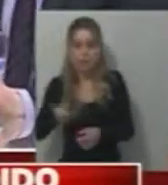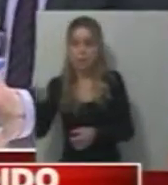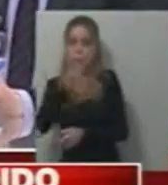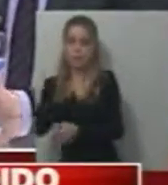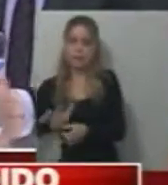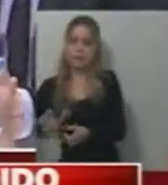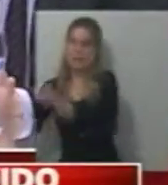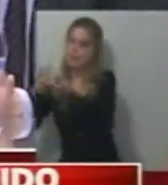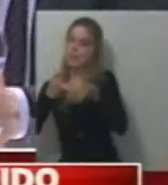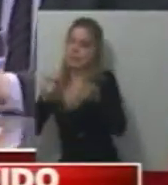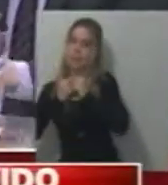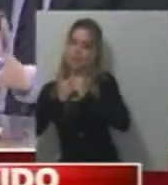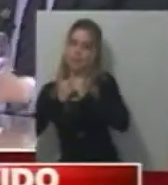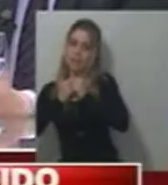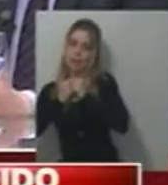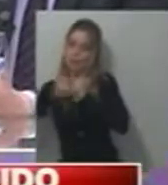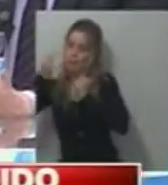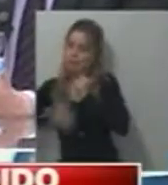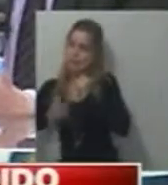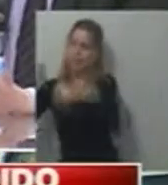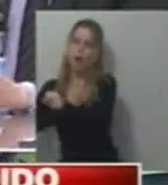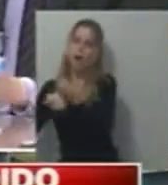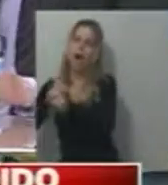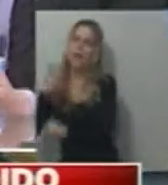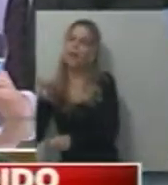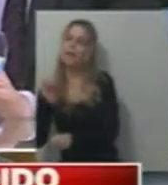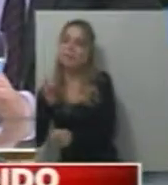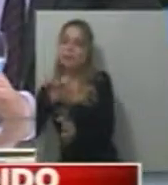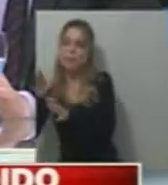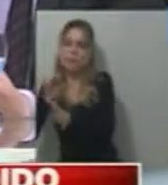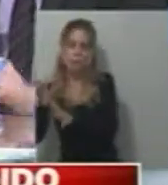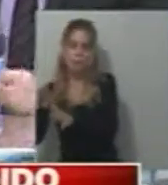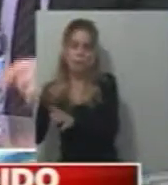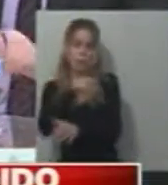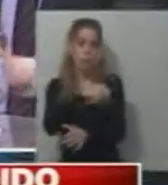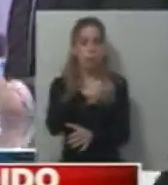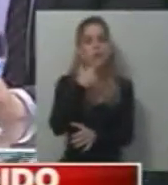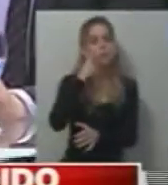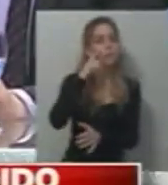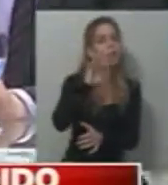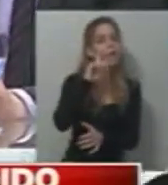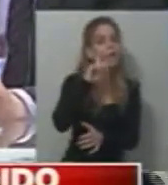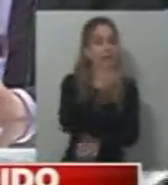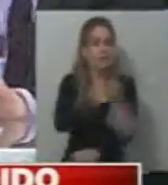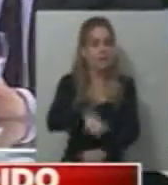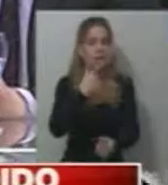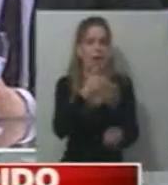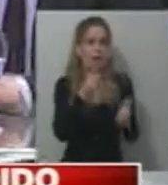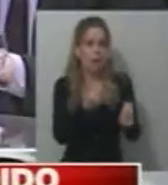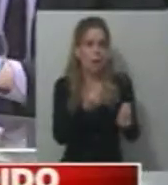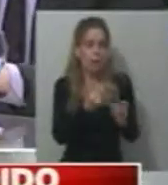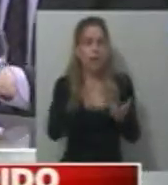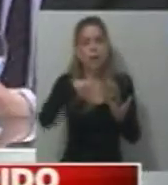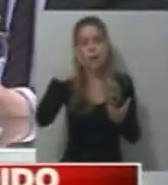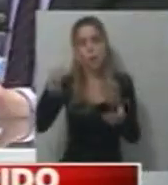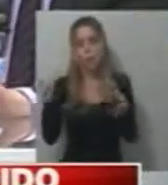mínimo hasta fin de año, no se va a dar, así que no sé de dónde lo sacó Scioli. El peronismo sindical es